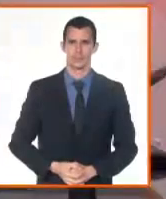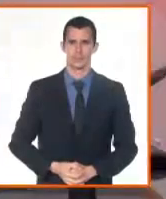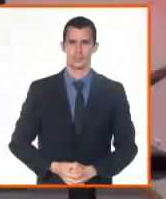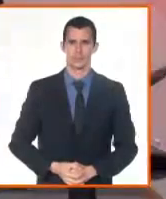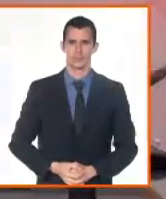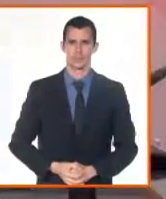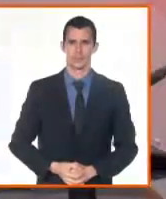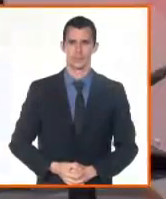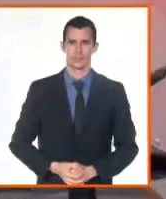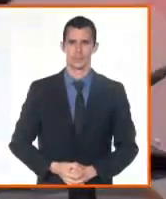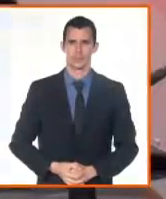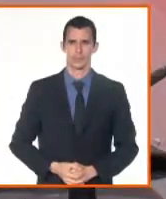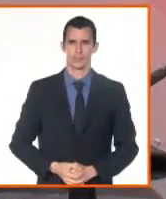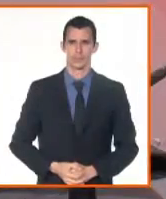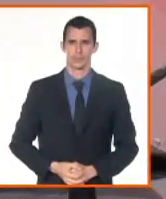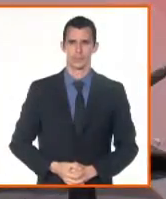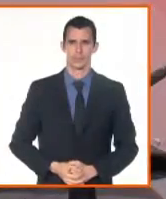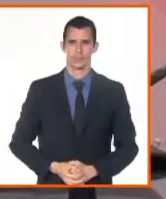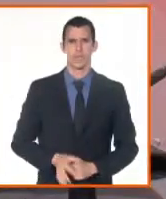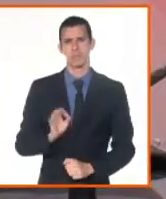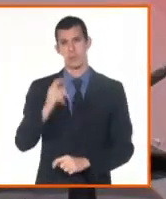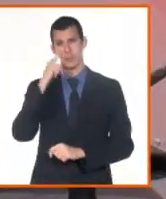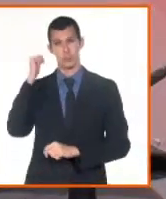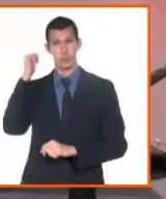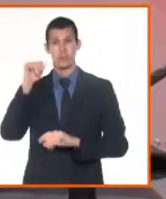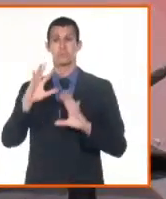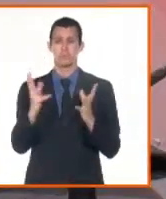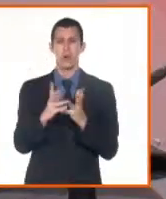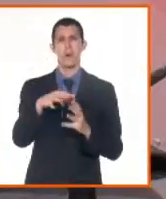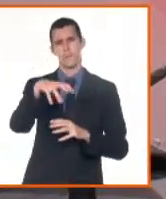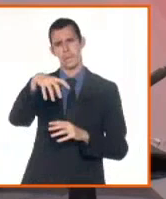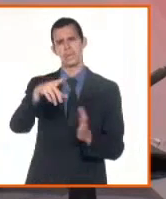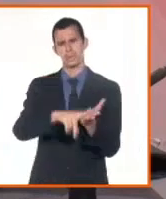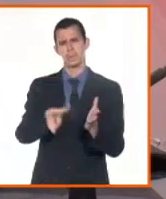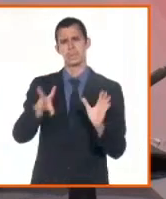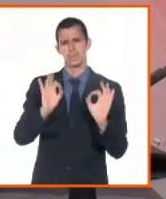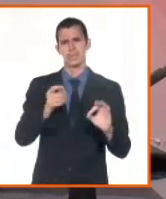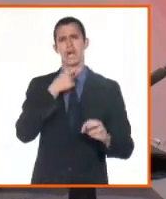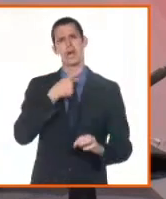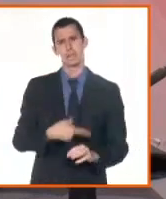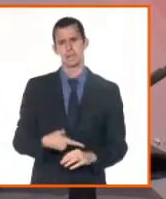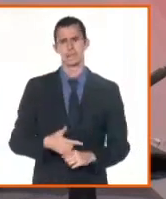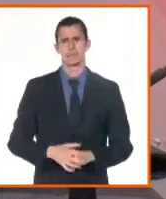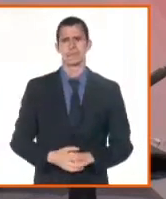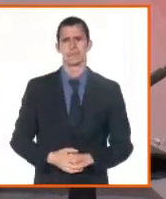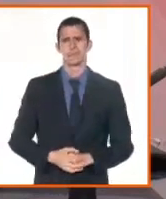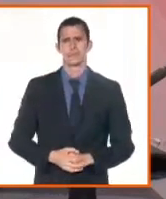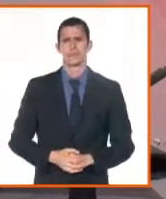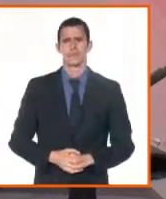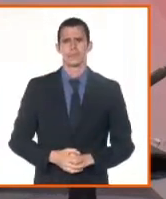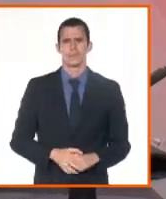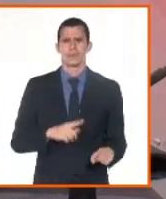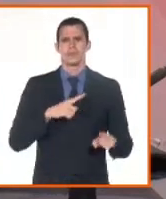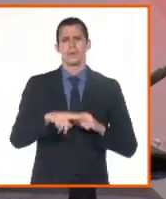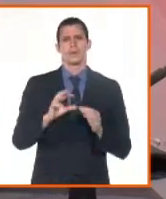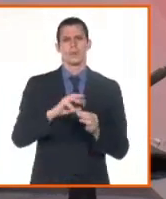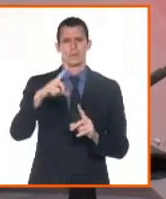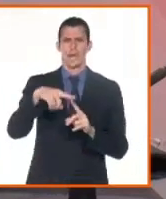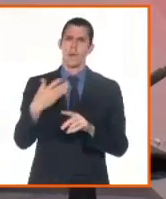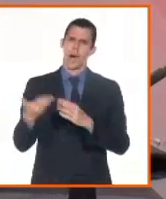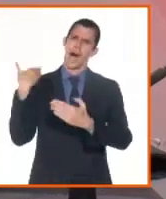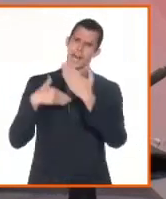Bueno, y como señalábamos, como veíamos en este material también de Pinar del Río, lo veíamos antes en Guantánamo, la